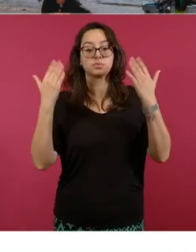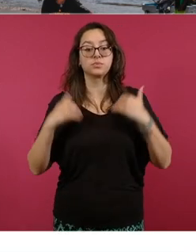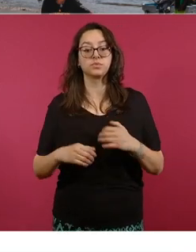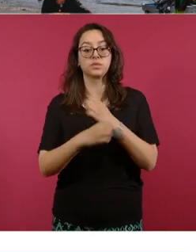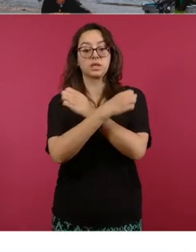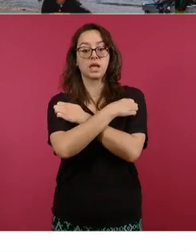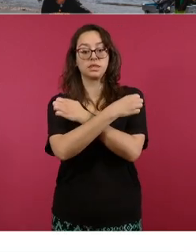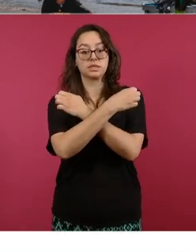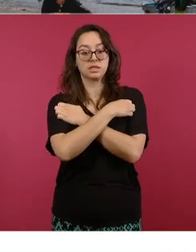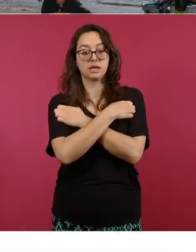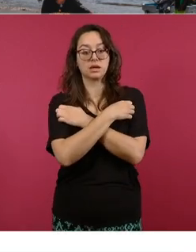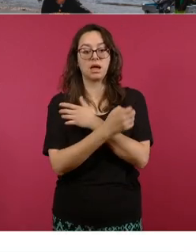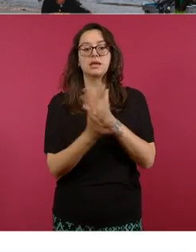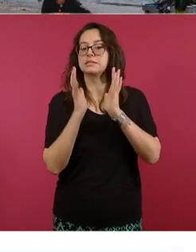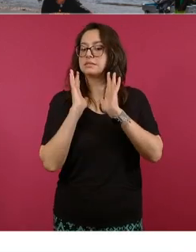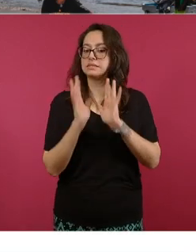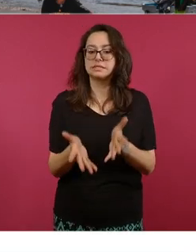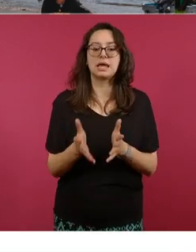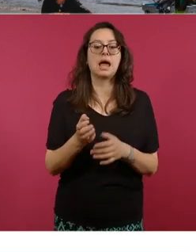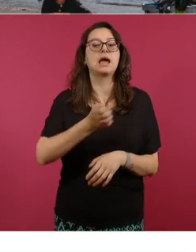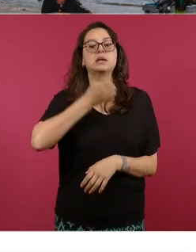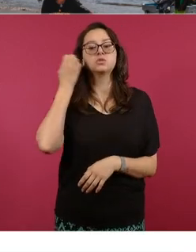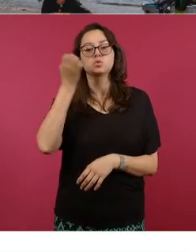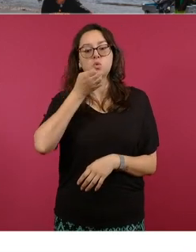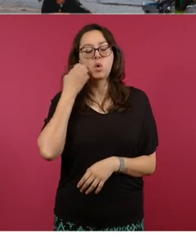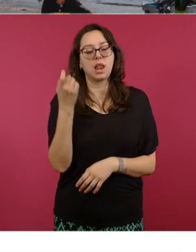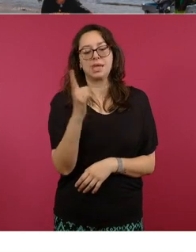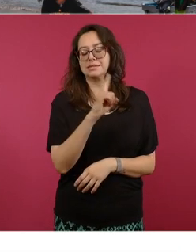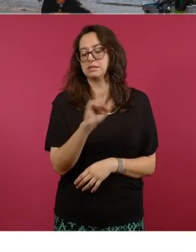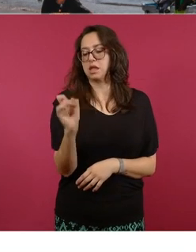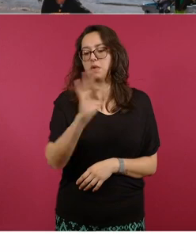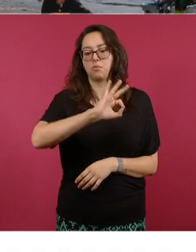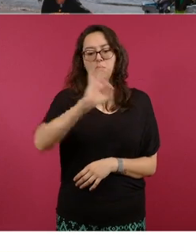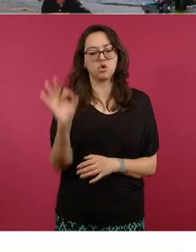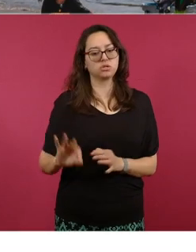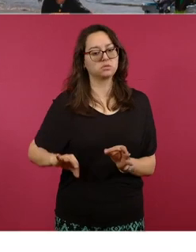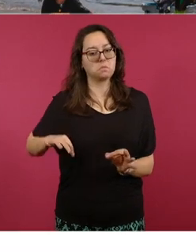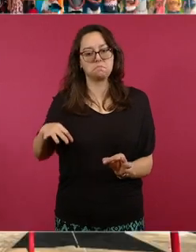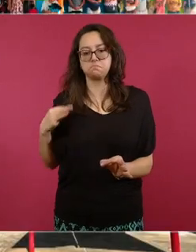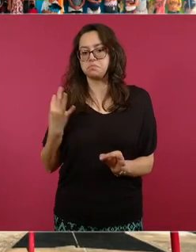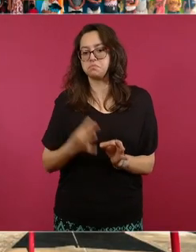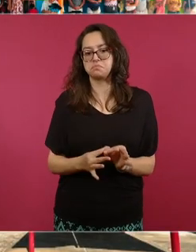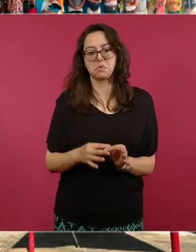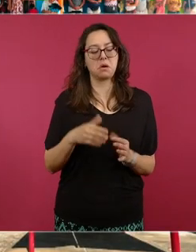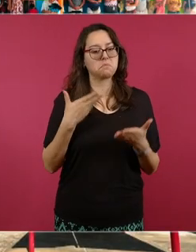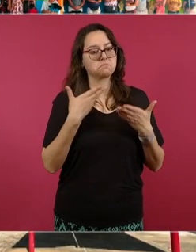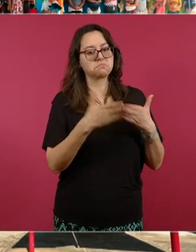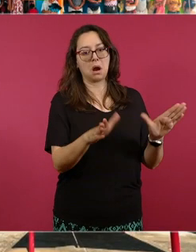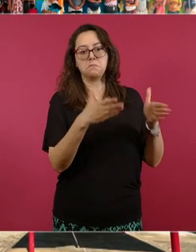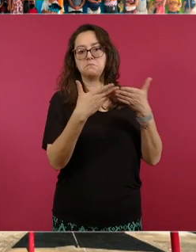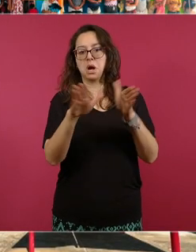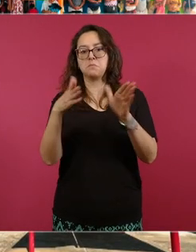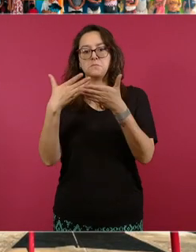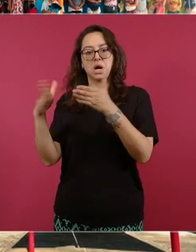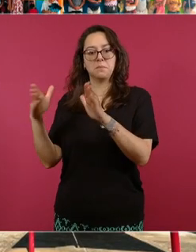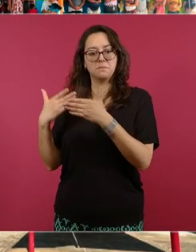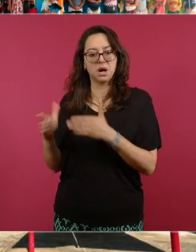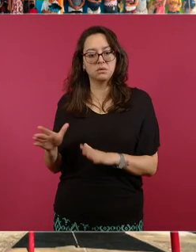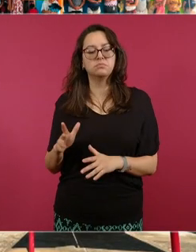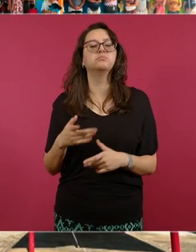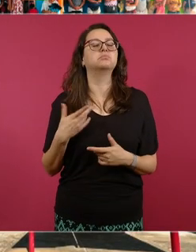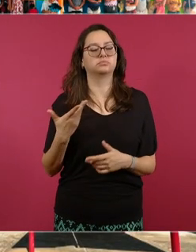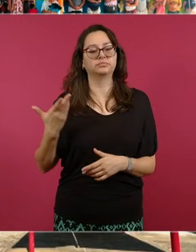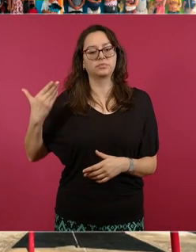está ya el 100 por ciento de estudiantes en clases, el regreso a clases se hizo de manera